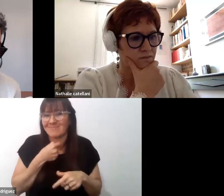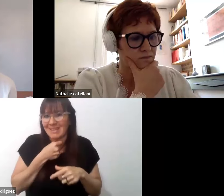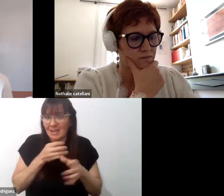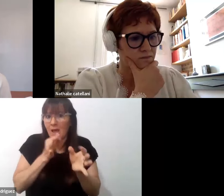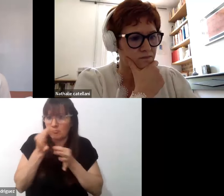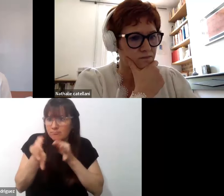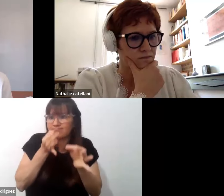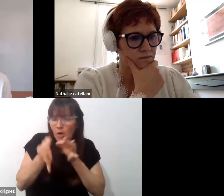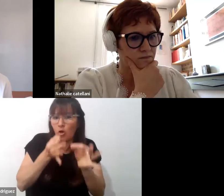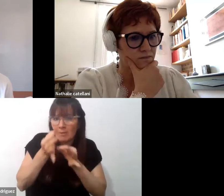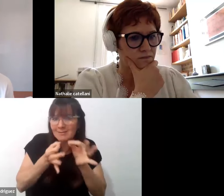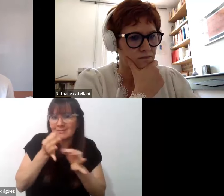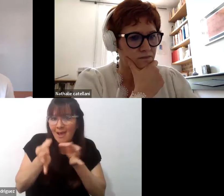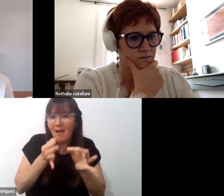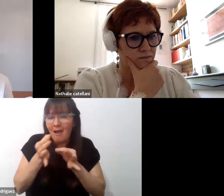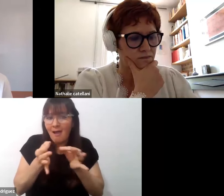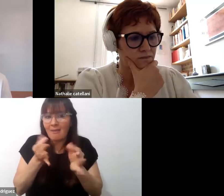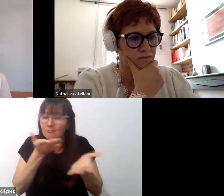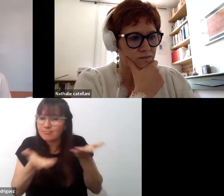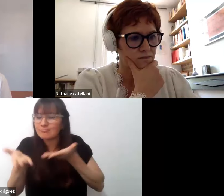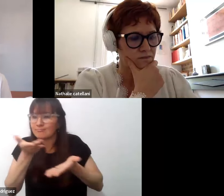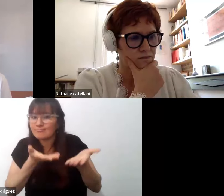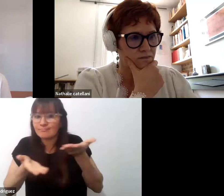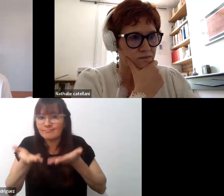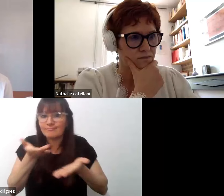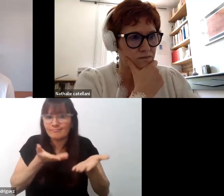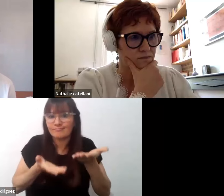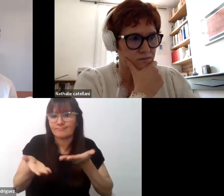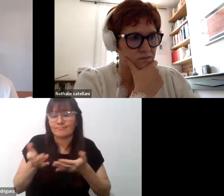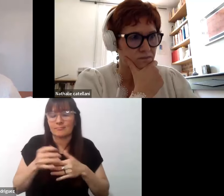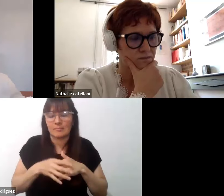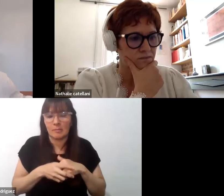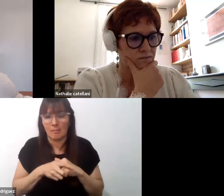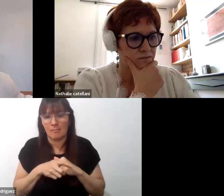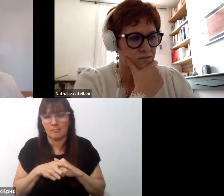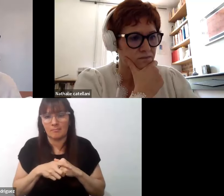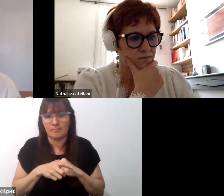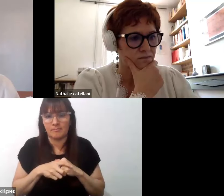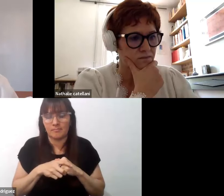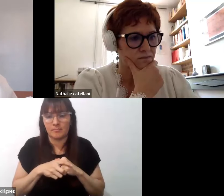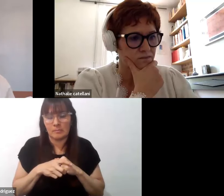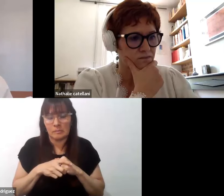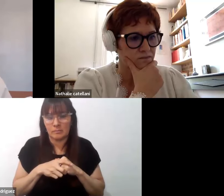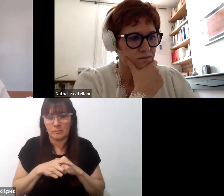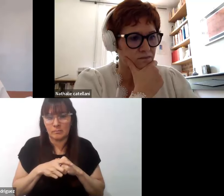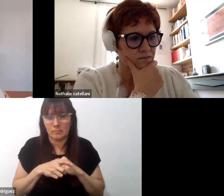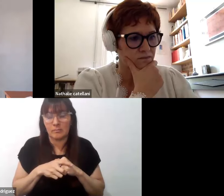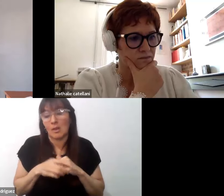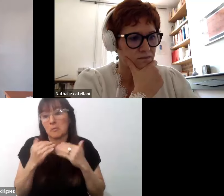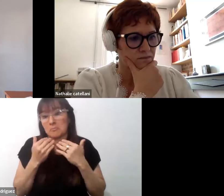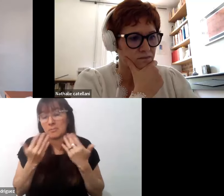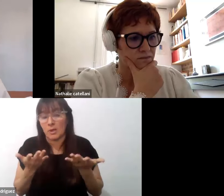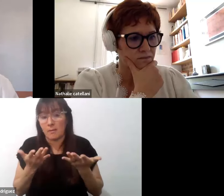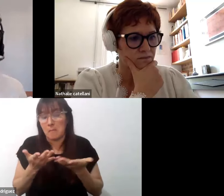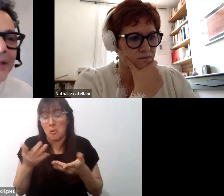es decir, alternar en la toma de la palabra y la escucha y dejarnos llevar no sabemos muy bien a dónde